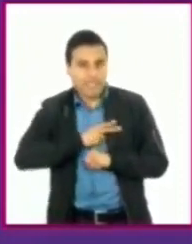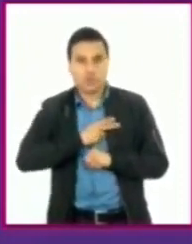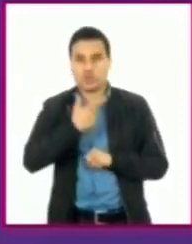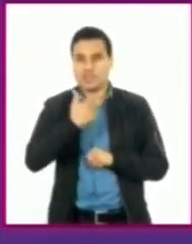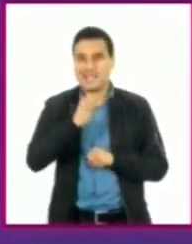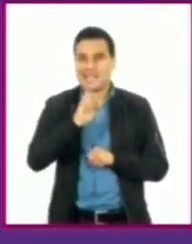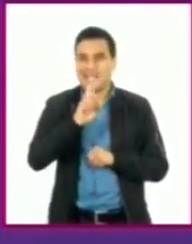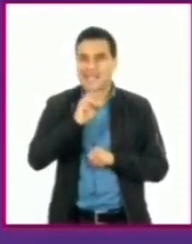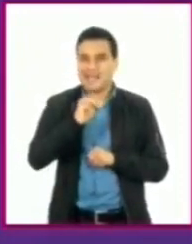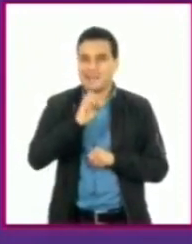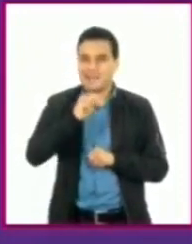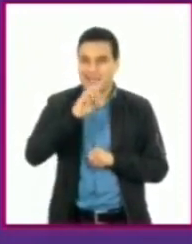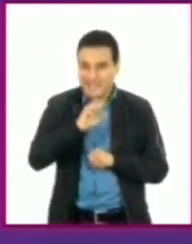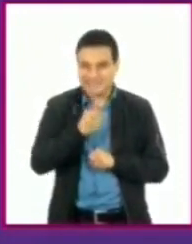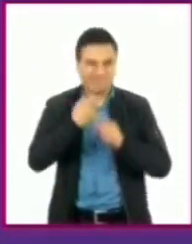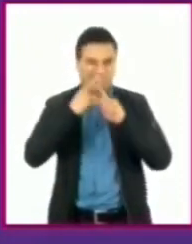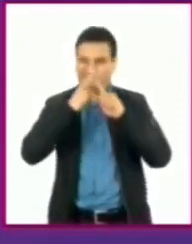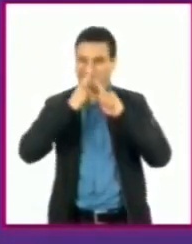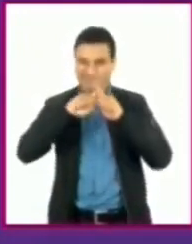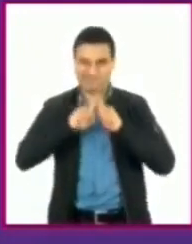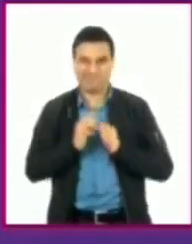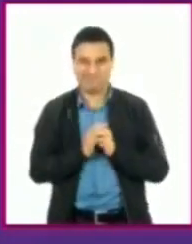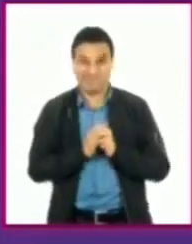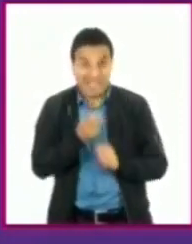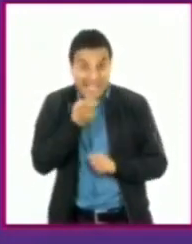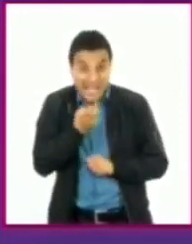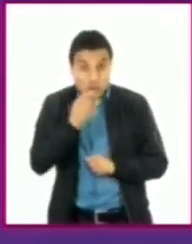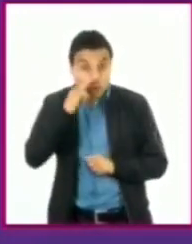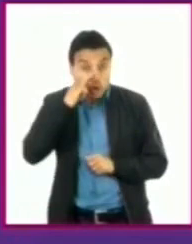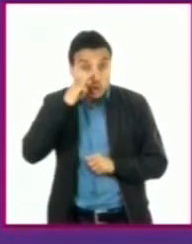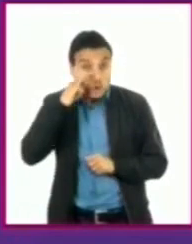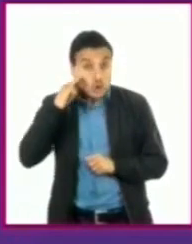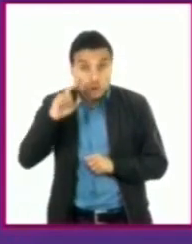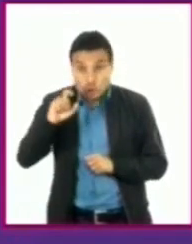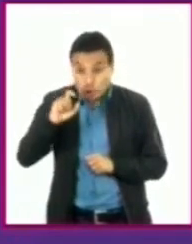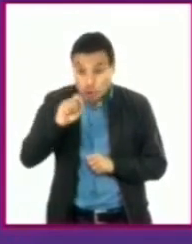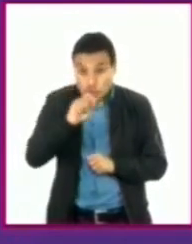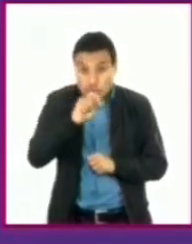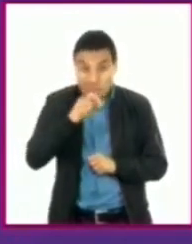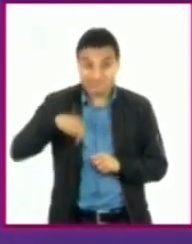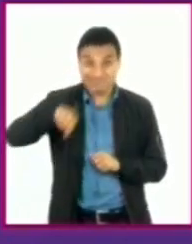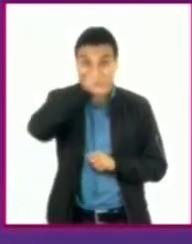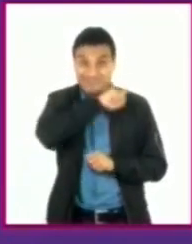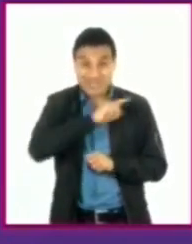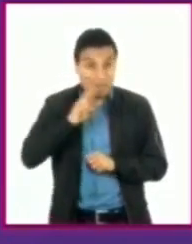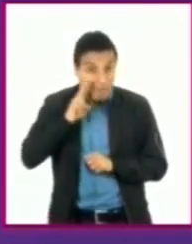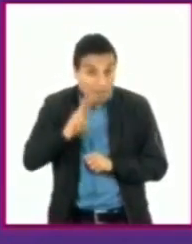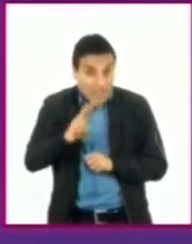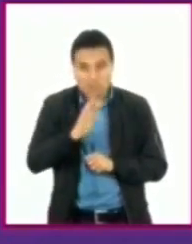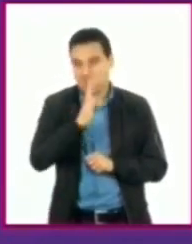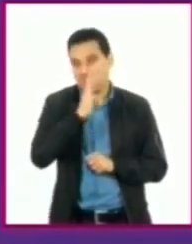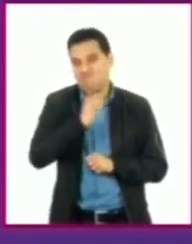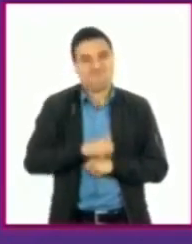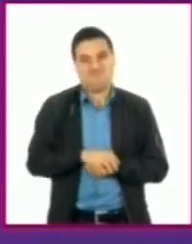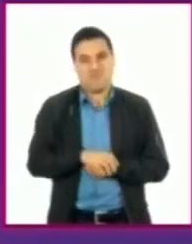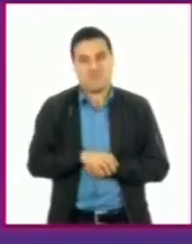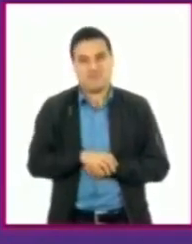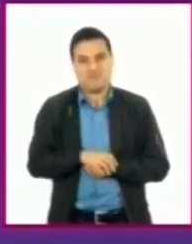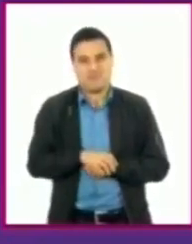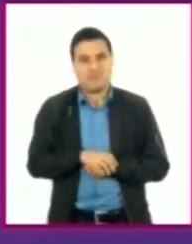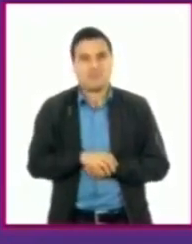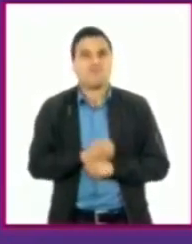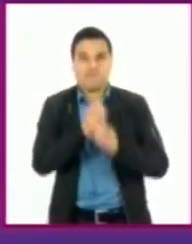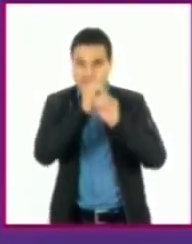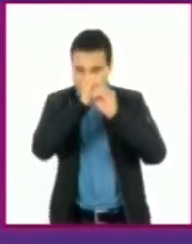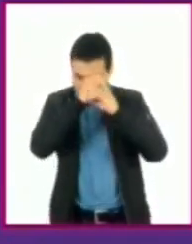o microbios. Estos microorganismos, debido a que son demasiado pequeños, solo podemos observarlos a través de un